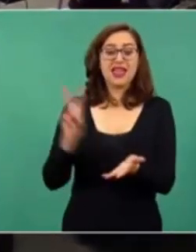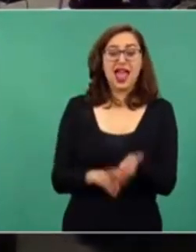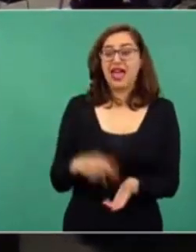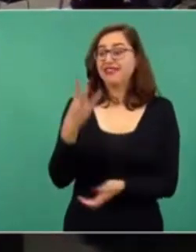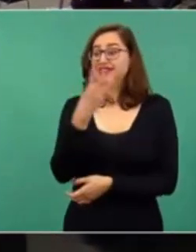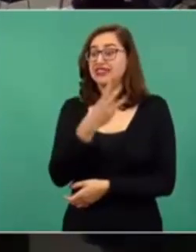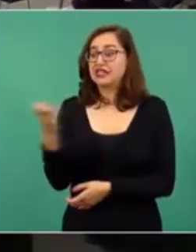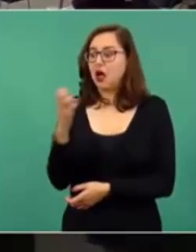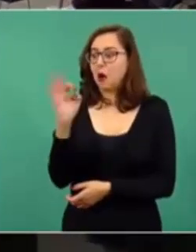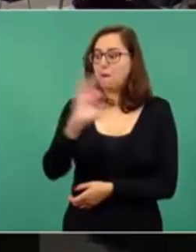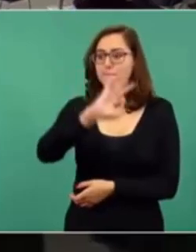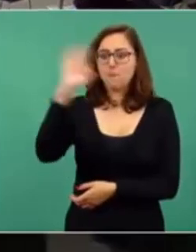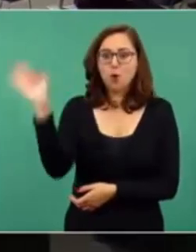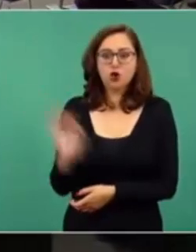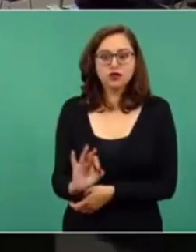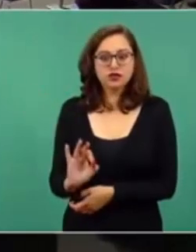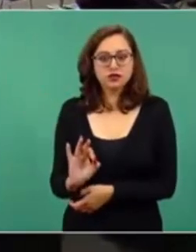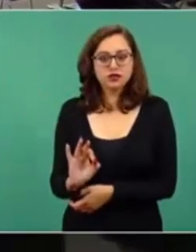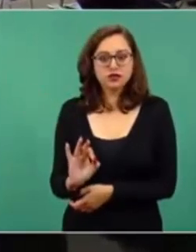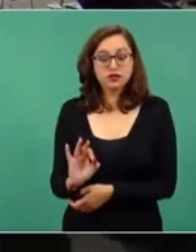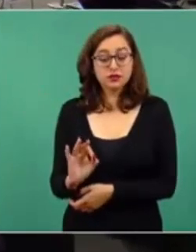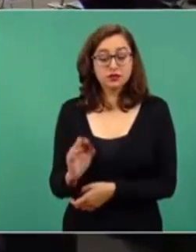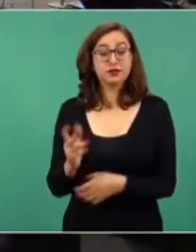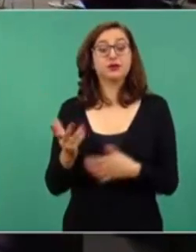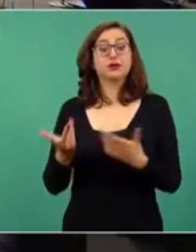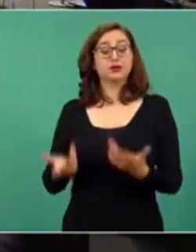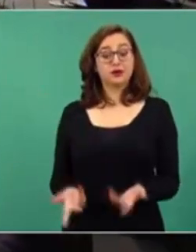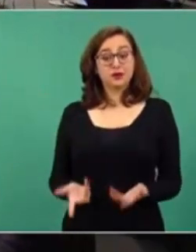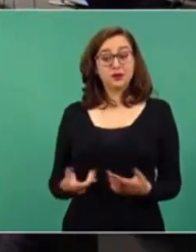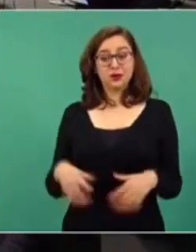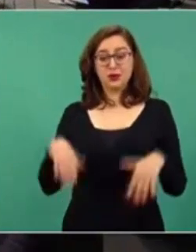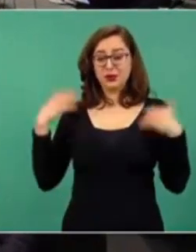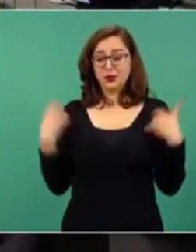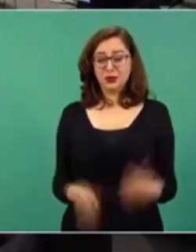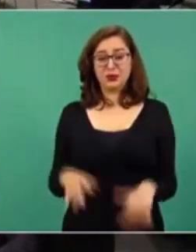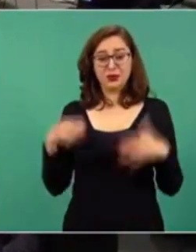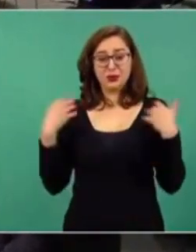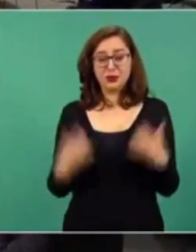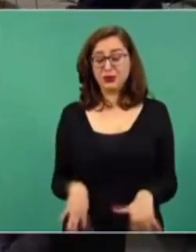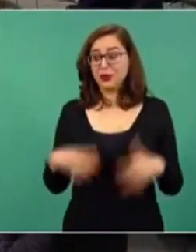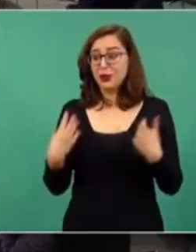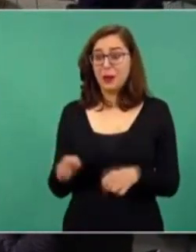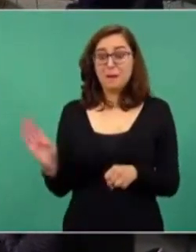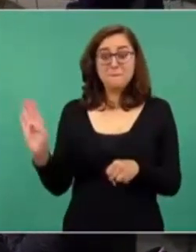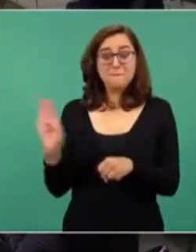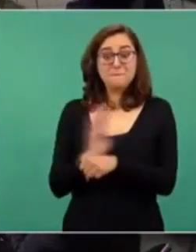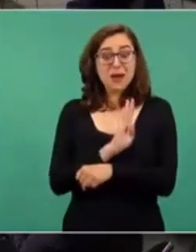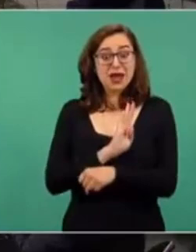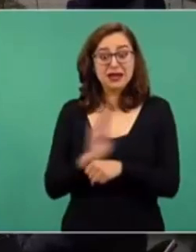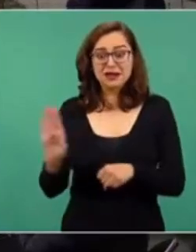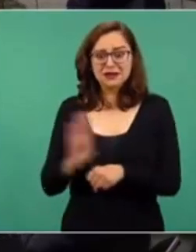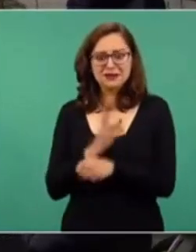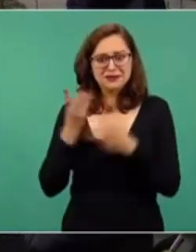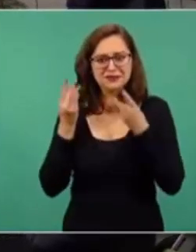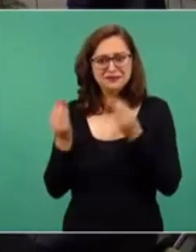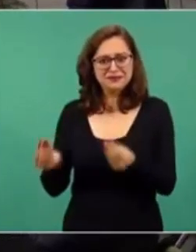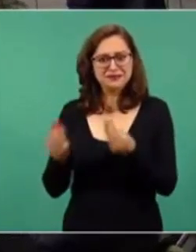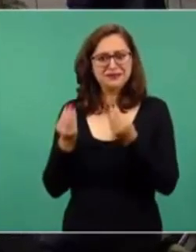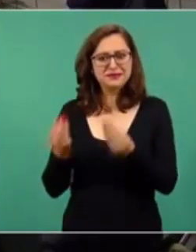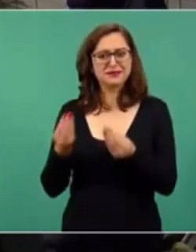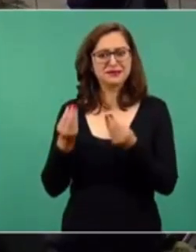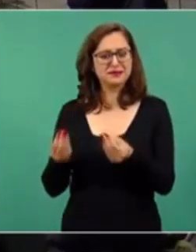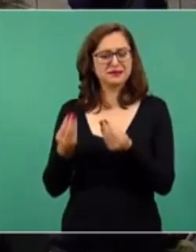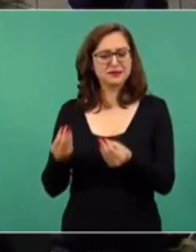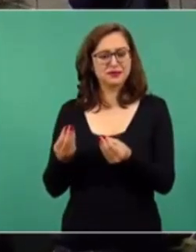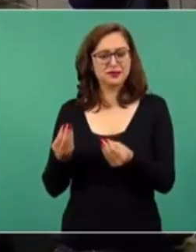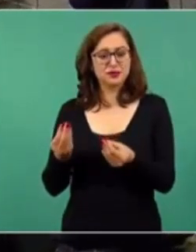con todos los beneficios que esto significa, porque